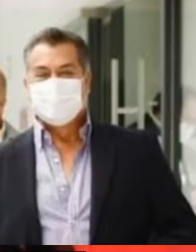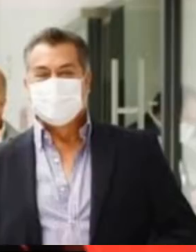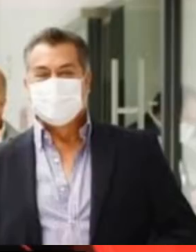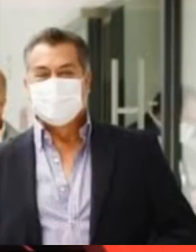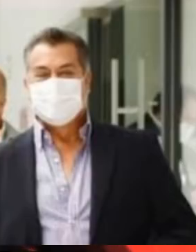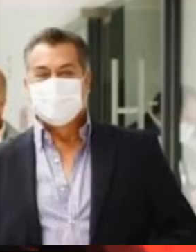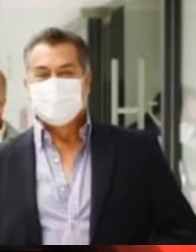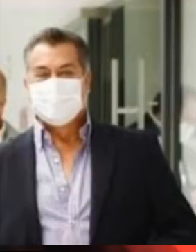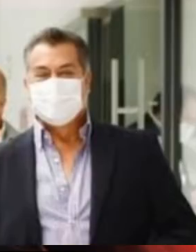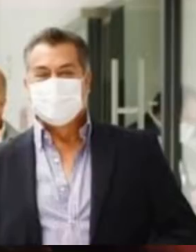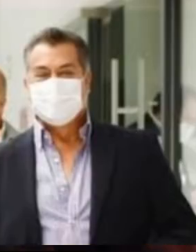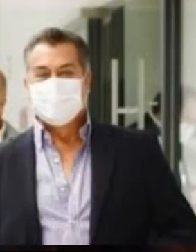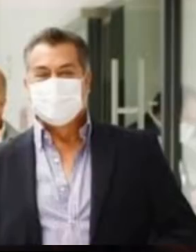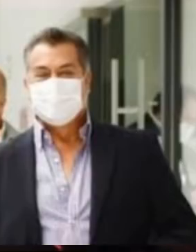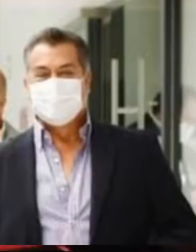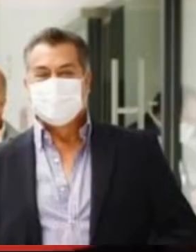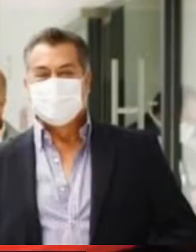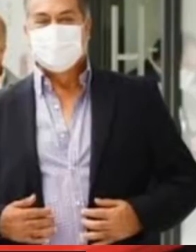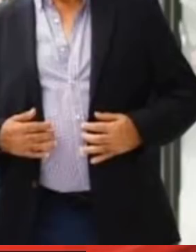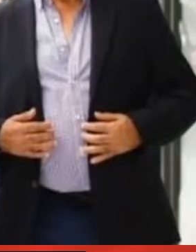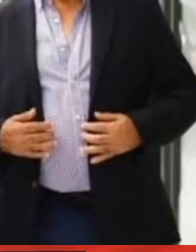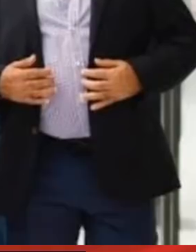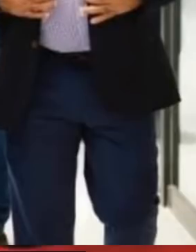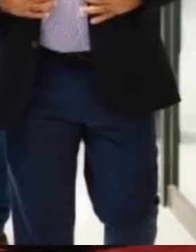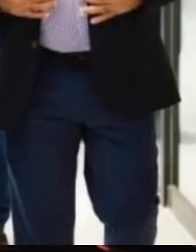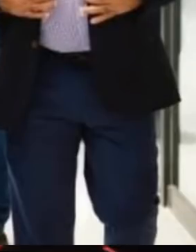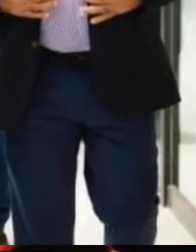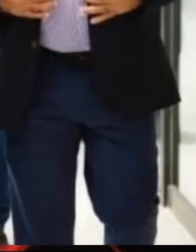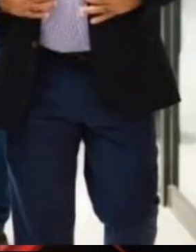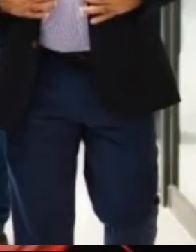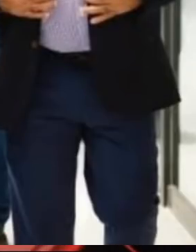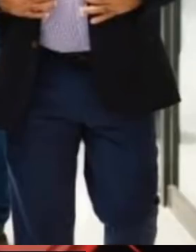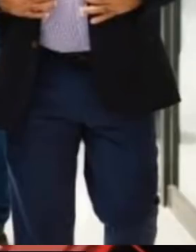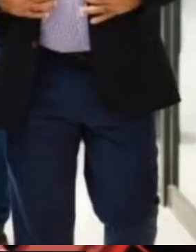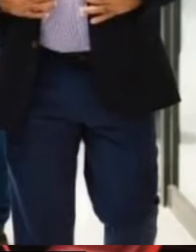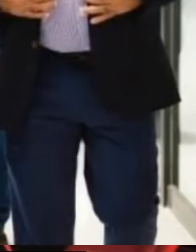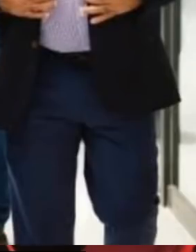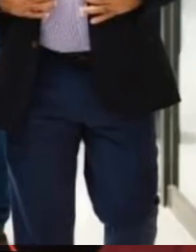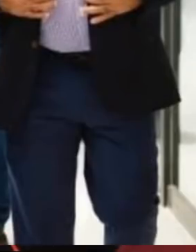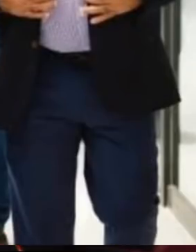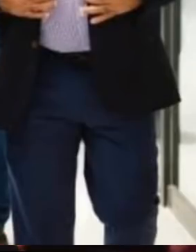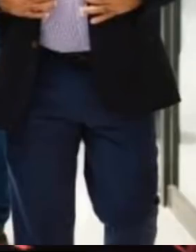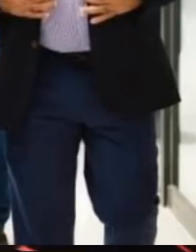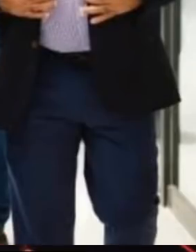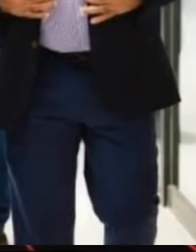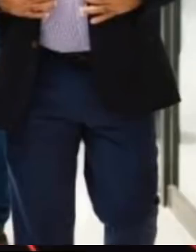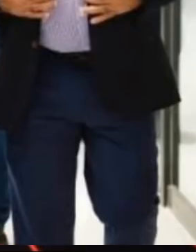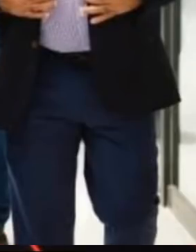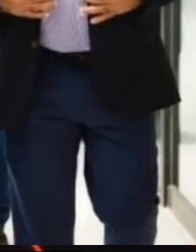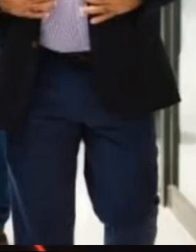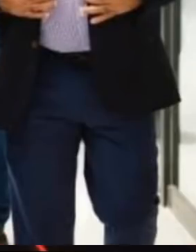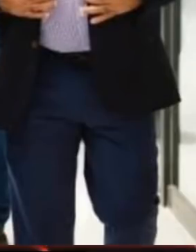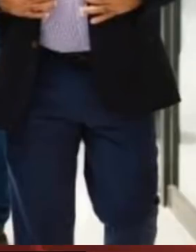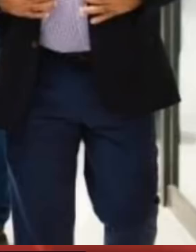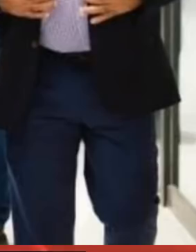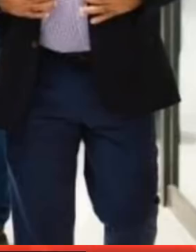cargamentos de la vacuna anti-COVID, amigos y amigas ellos quisieran que llegaran los 180